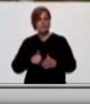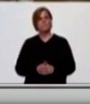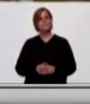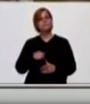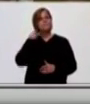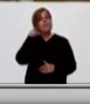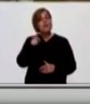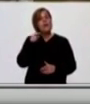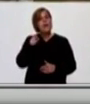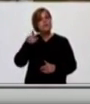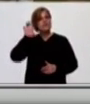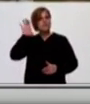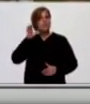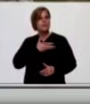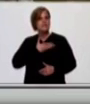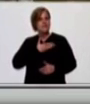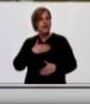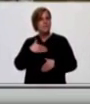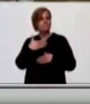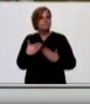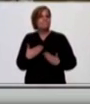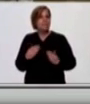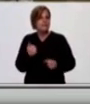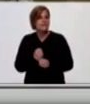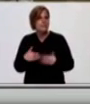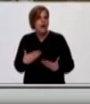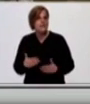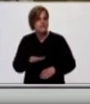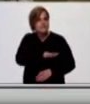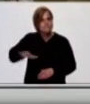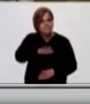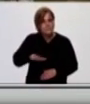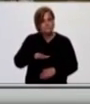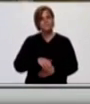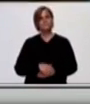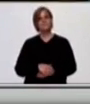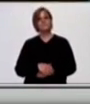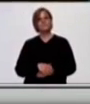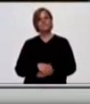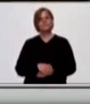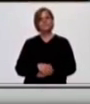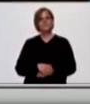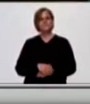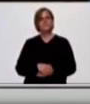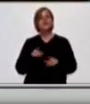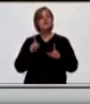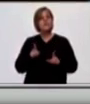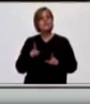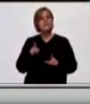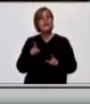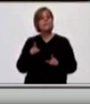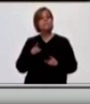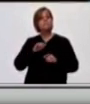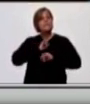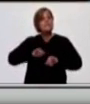Eso es lo que está haciendo Santa Fe en estos momentos con un trabajo territorial muy fuerte. También, si ustedes ven